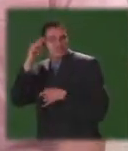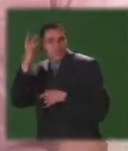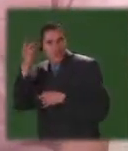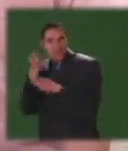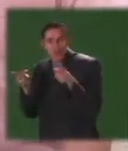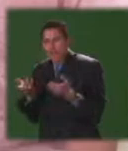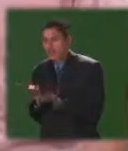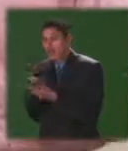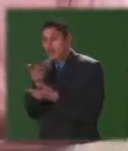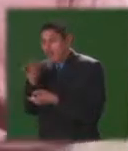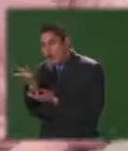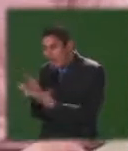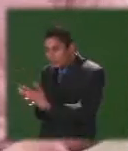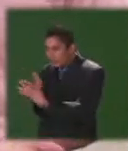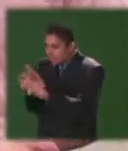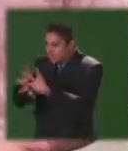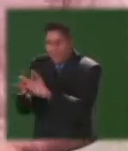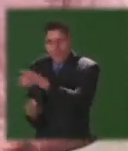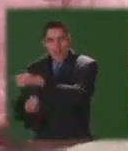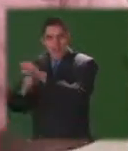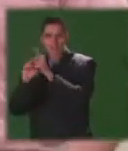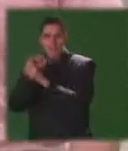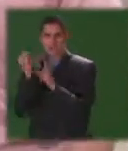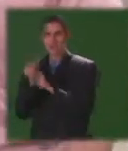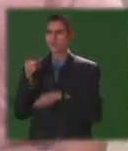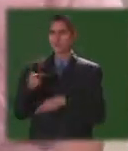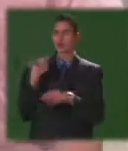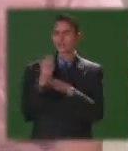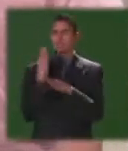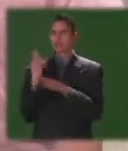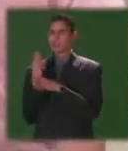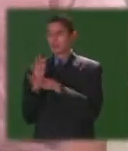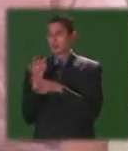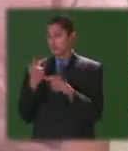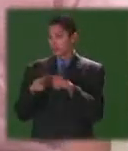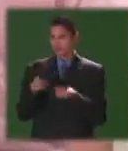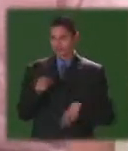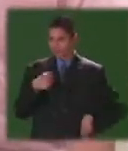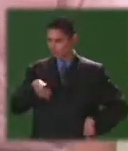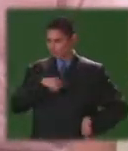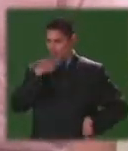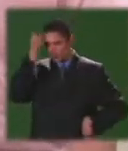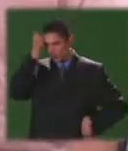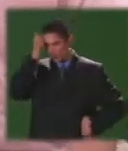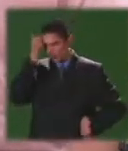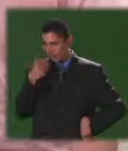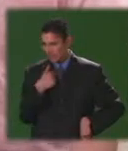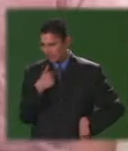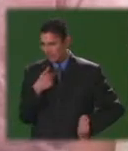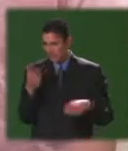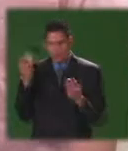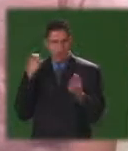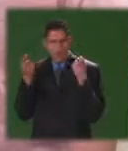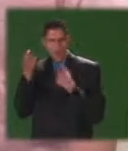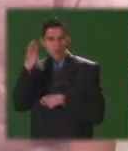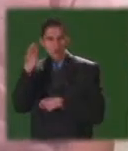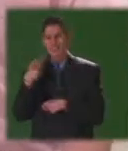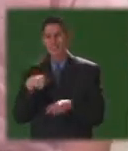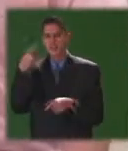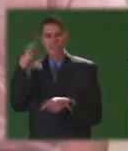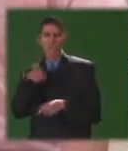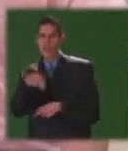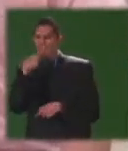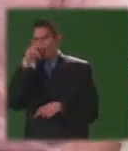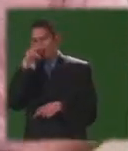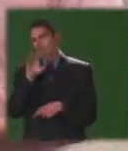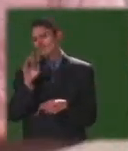entregan estos niños por eso hay diferentes problemas pero uno como docente en formación no los entiende porque piensa que de pronto es que son muy rebeldes por